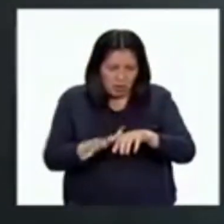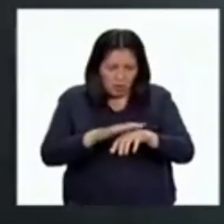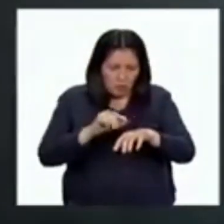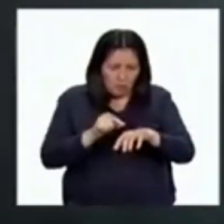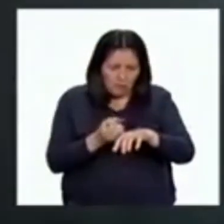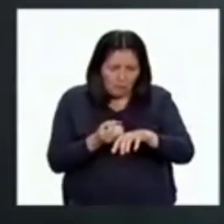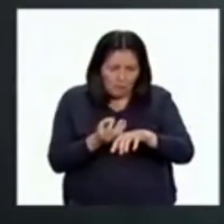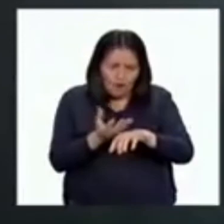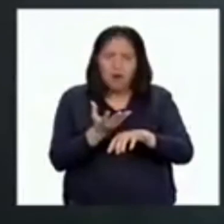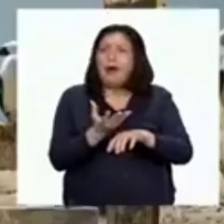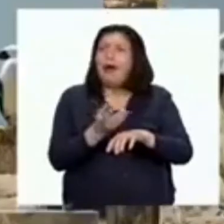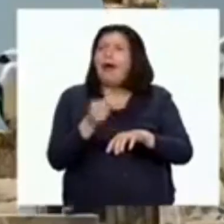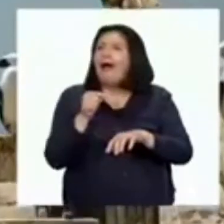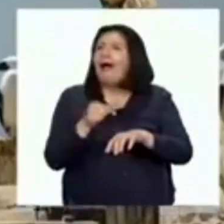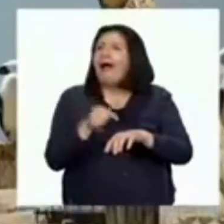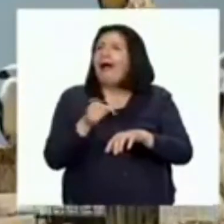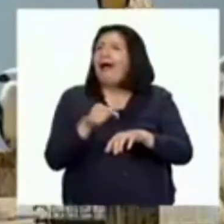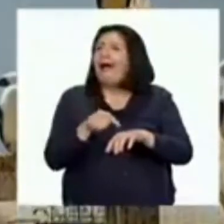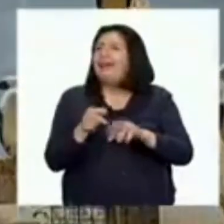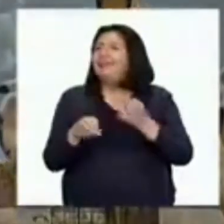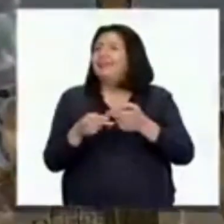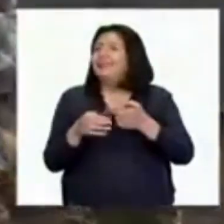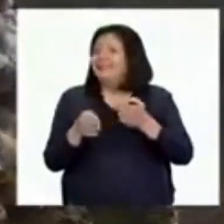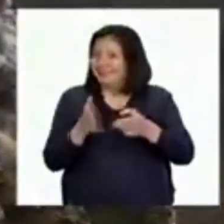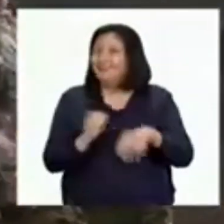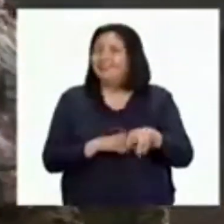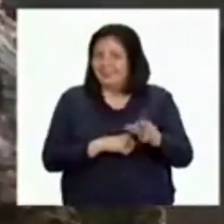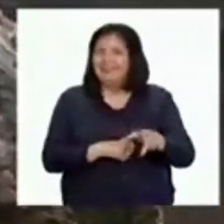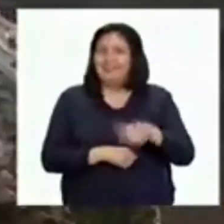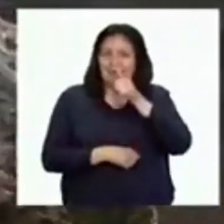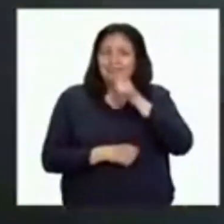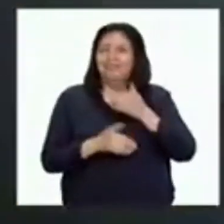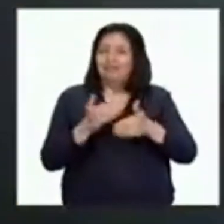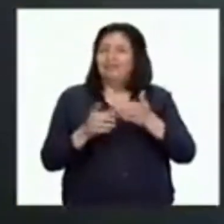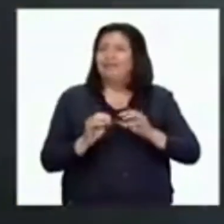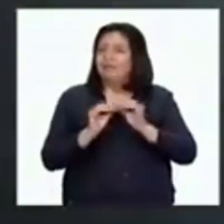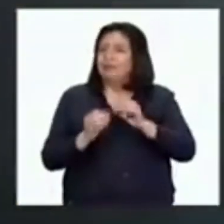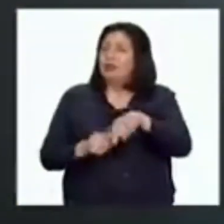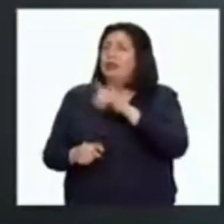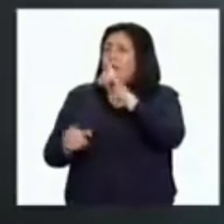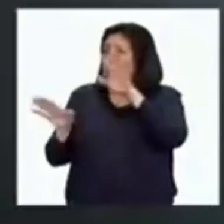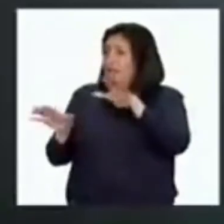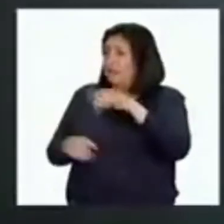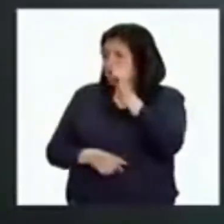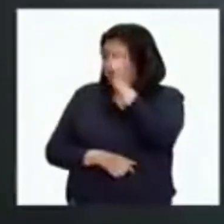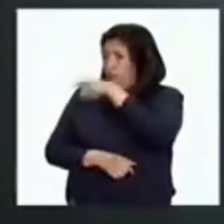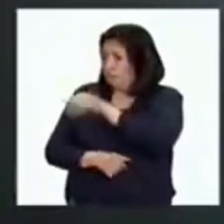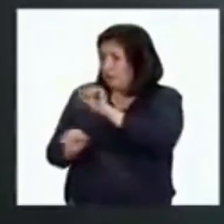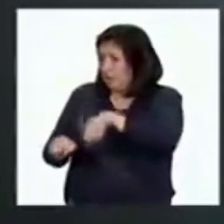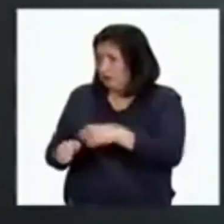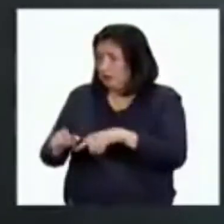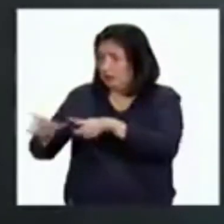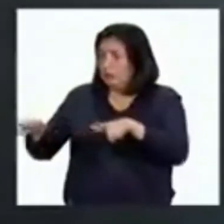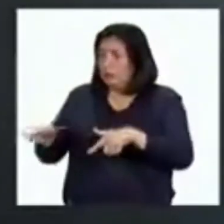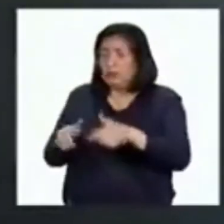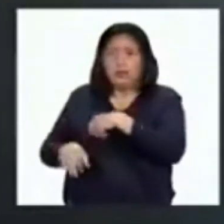la vida. Eso es para mí la resiliencia. Las salas naturales protegidas pasan por dificultades, pues sí. La mayor dificultad que